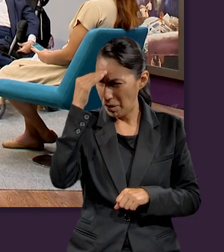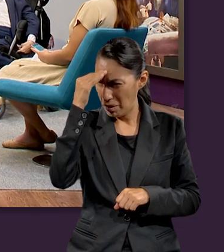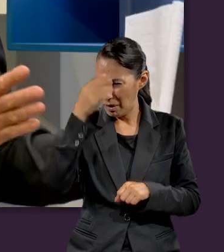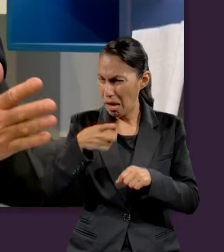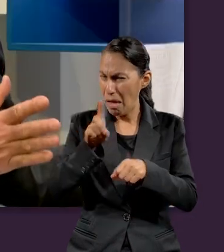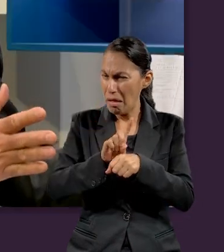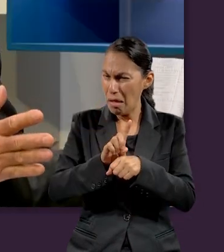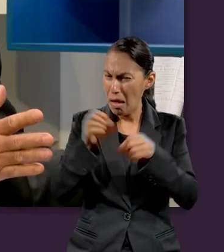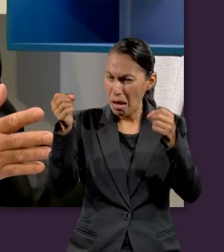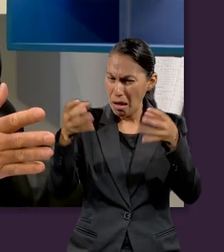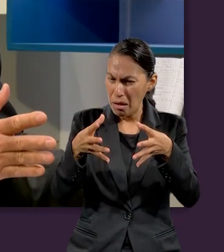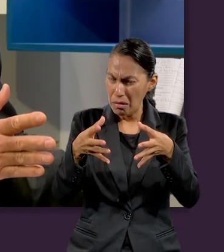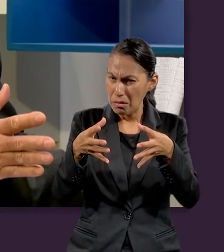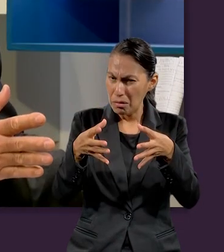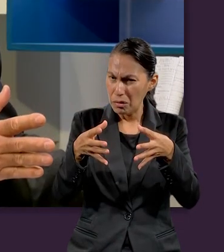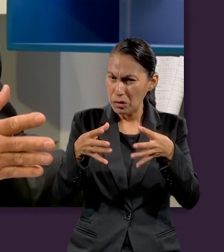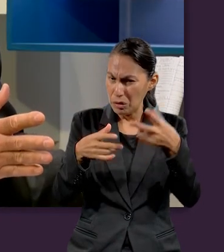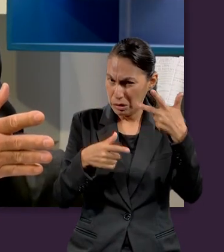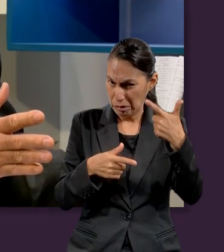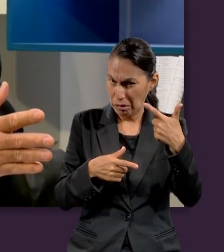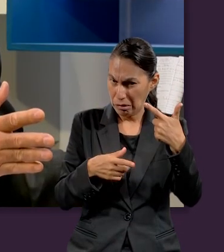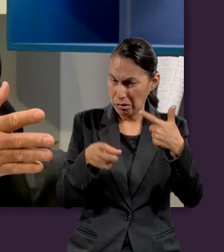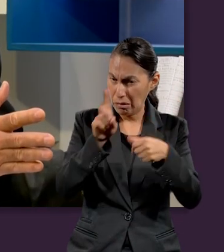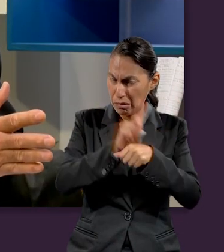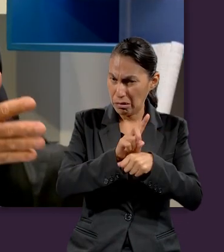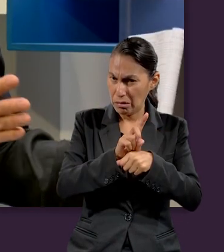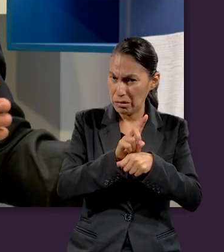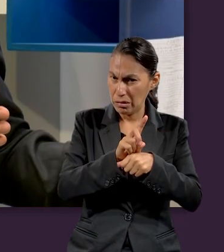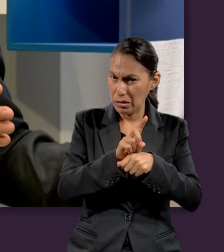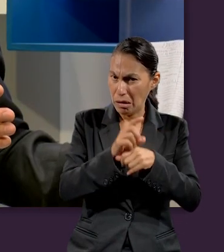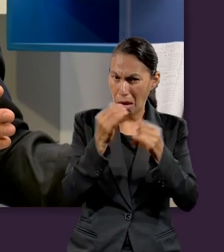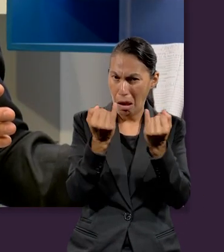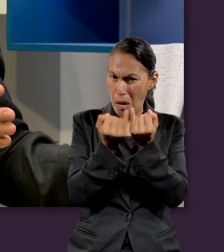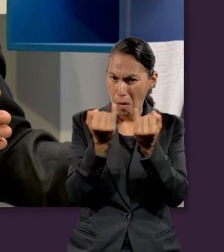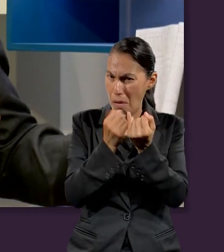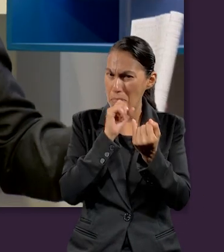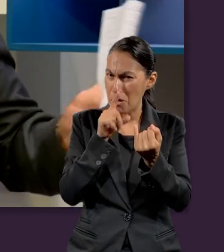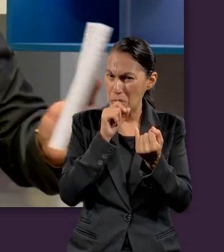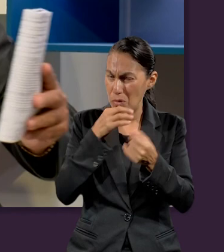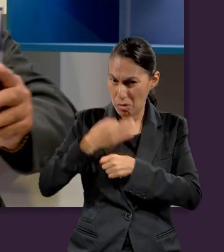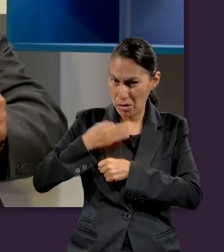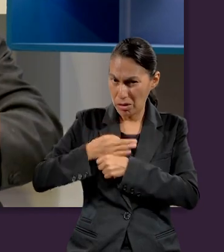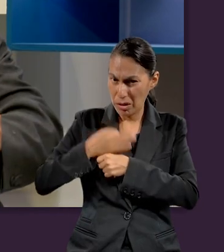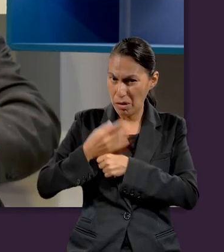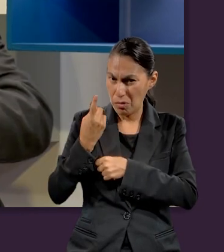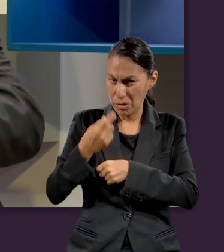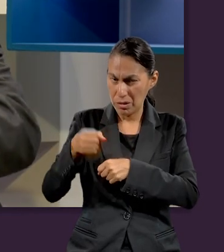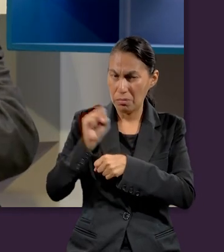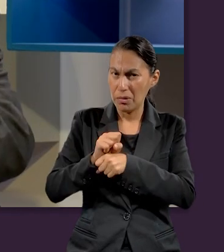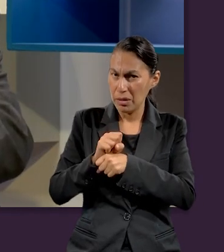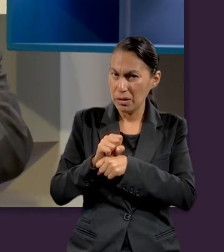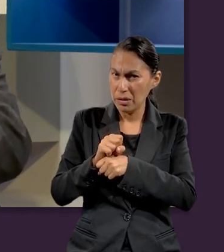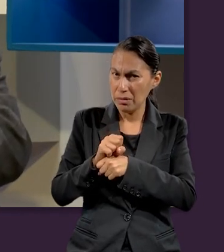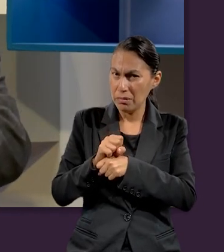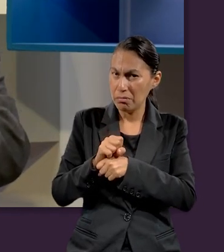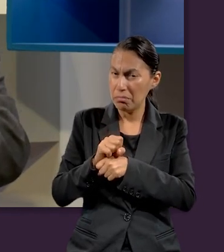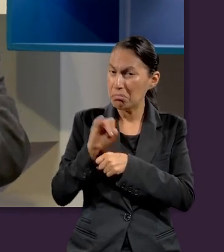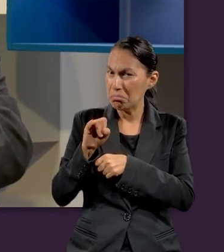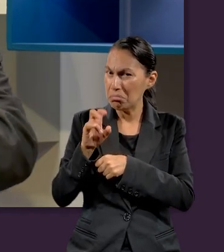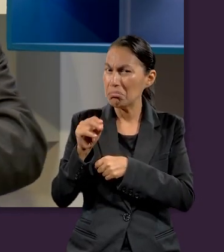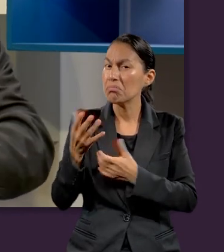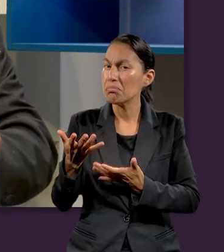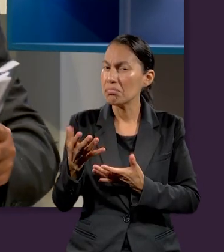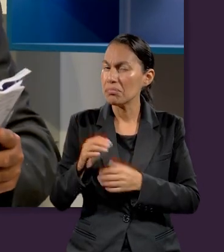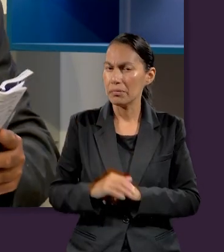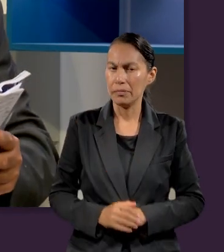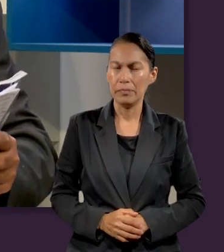que los días de la creación, los siete días, son igualitos que los siete días de una semana